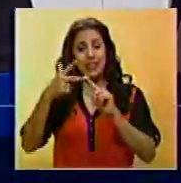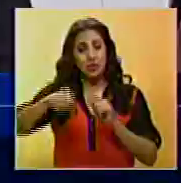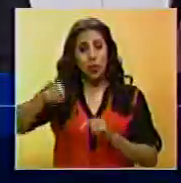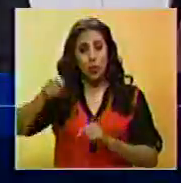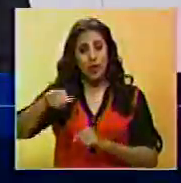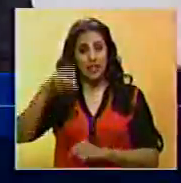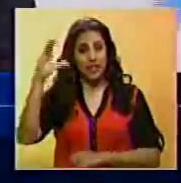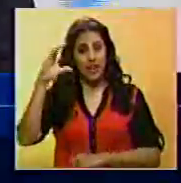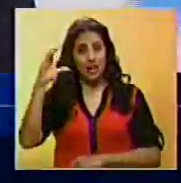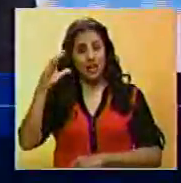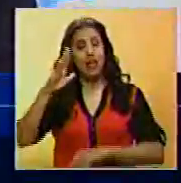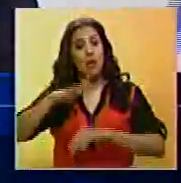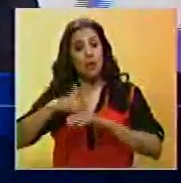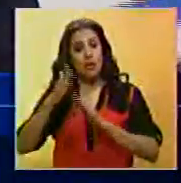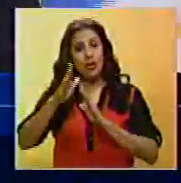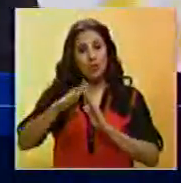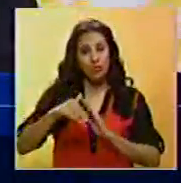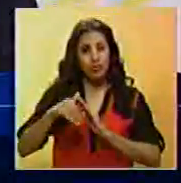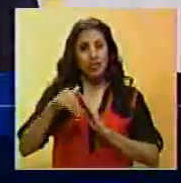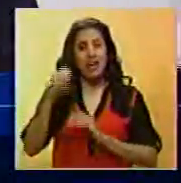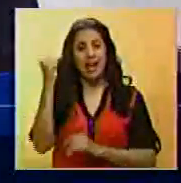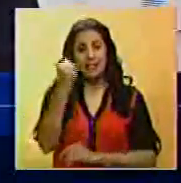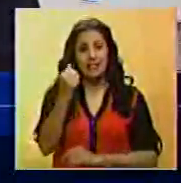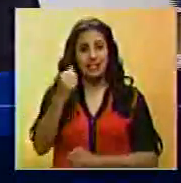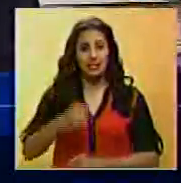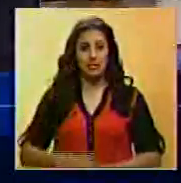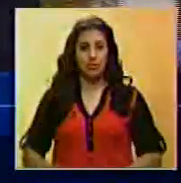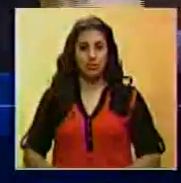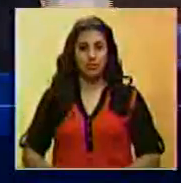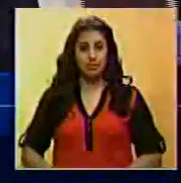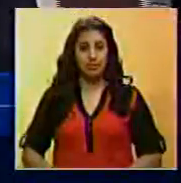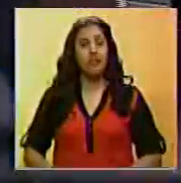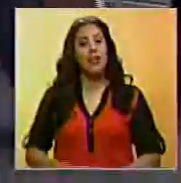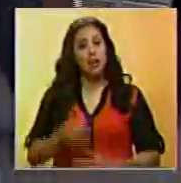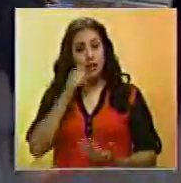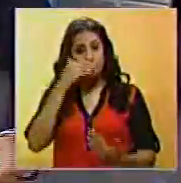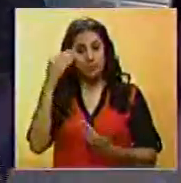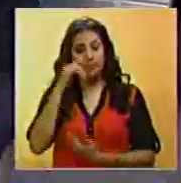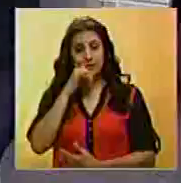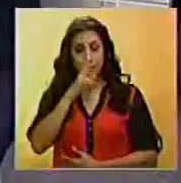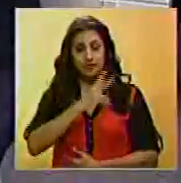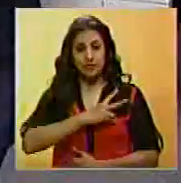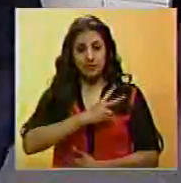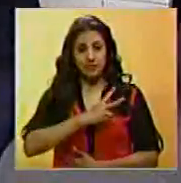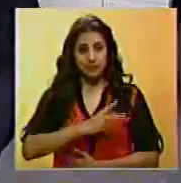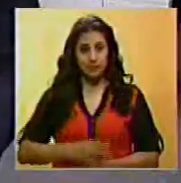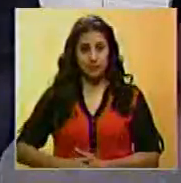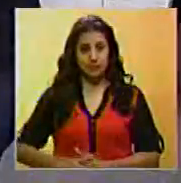ejecución de Caracas por el delito de homicidio. Calificado. Euclides Sotillo, Noticiero Benevisión.